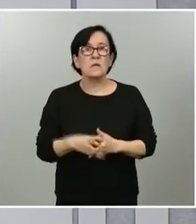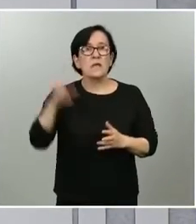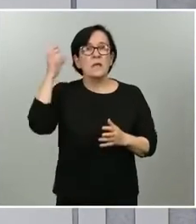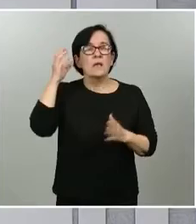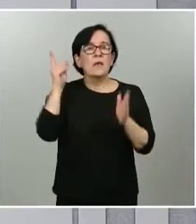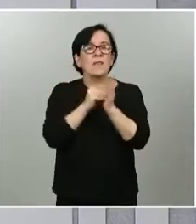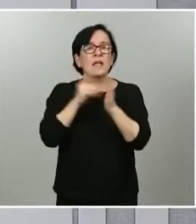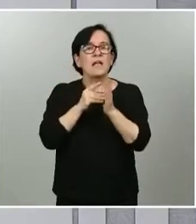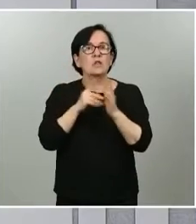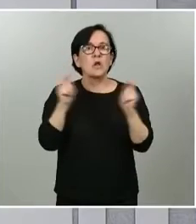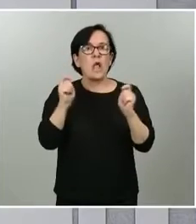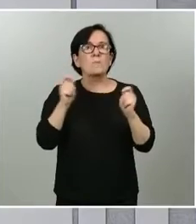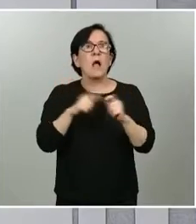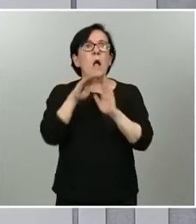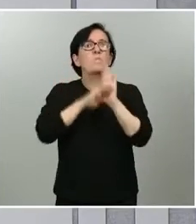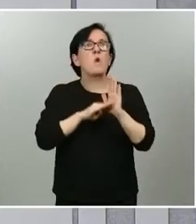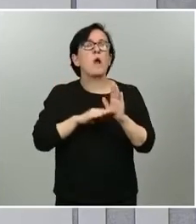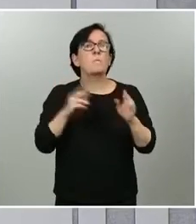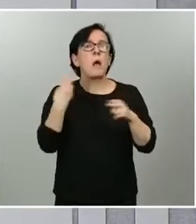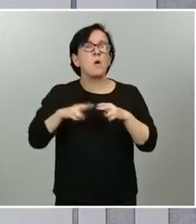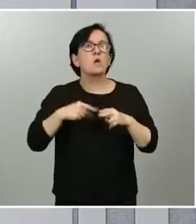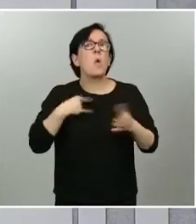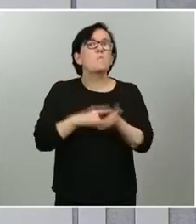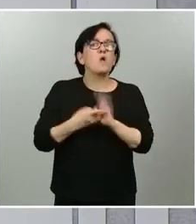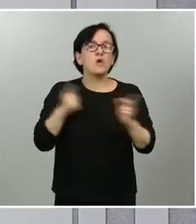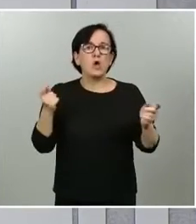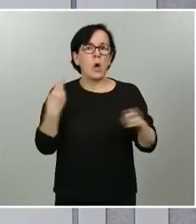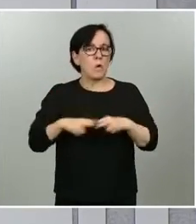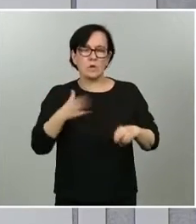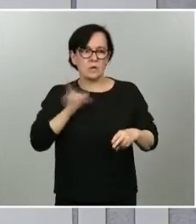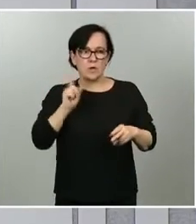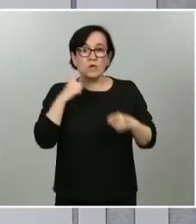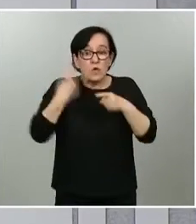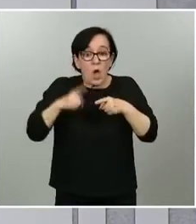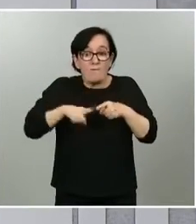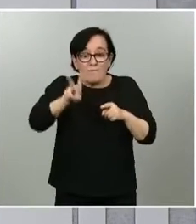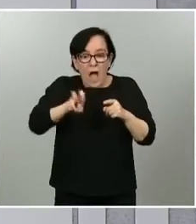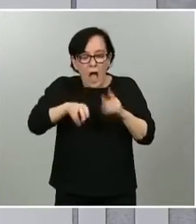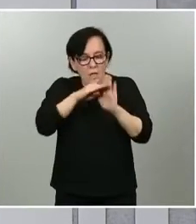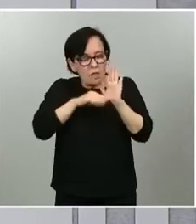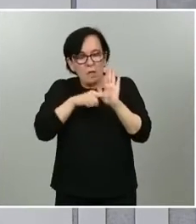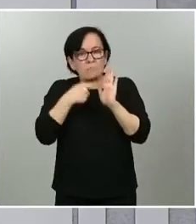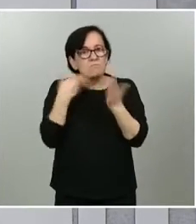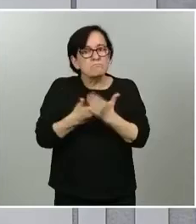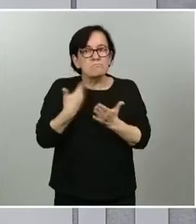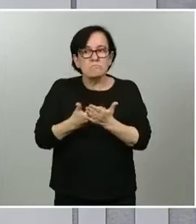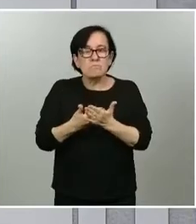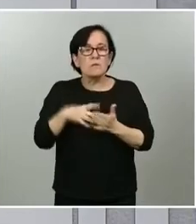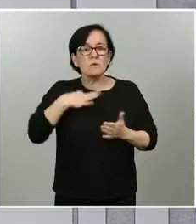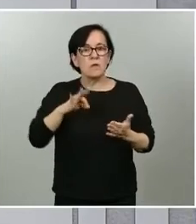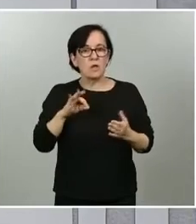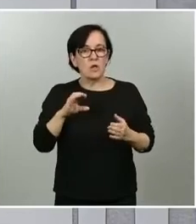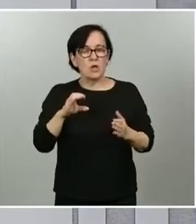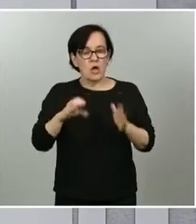programa político ni de proyecto político el decreto de alarma es un instrumento el más garantista que tiene la constitución